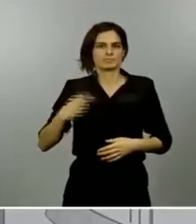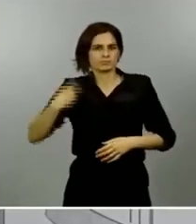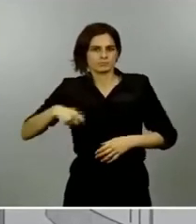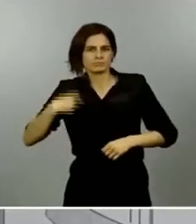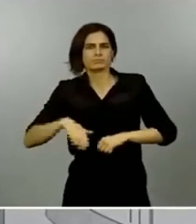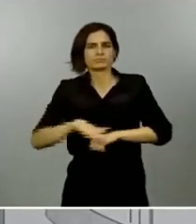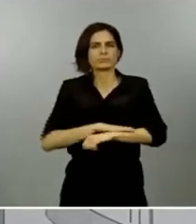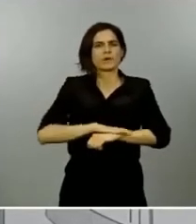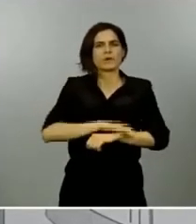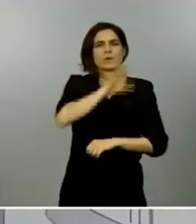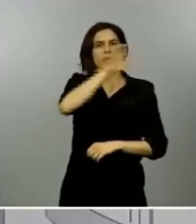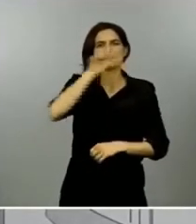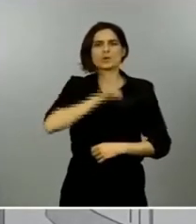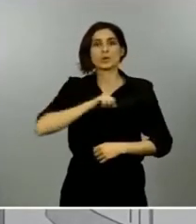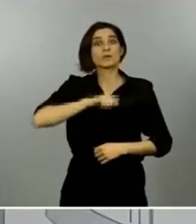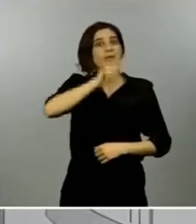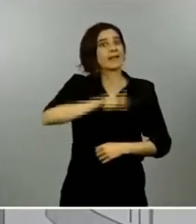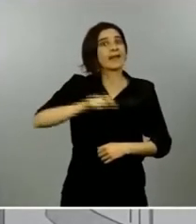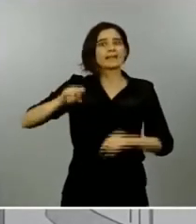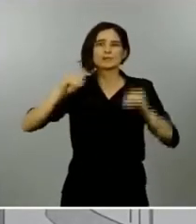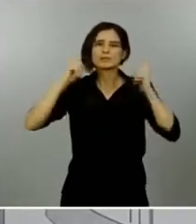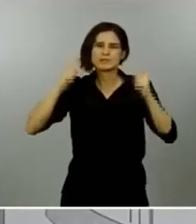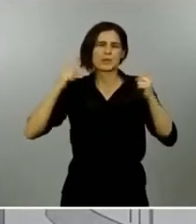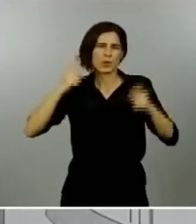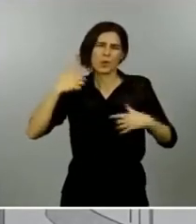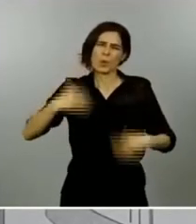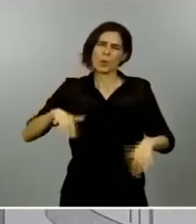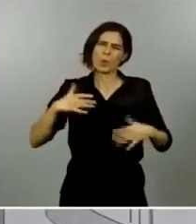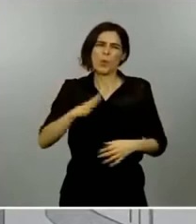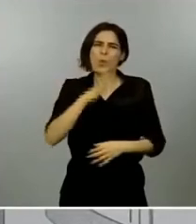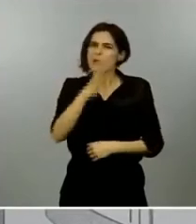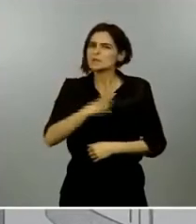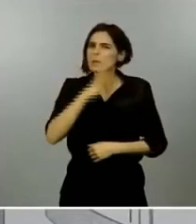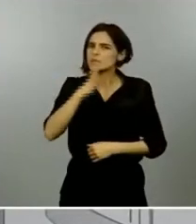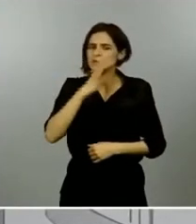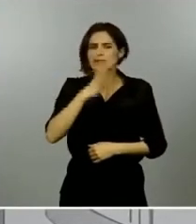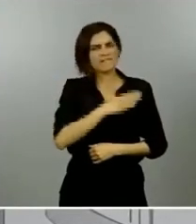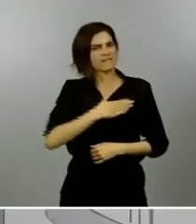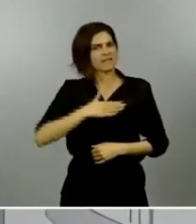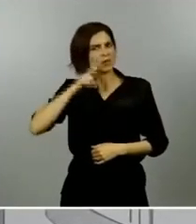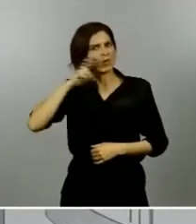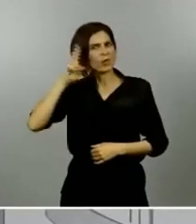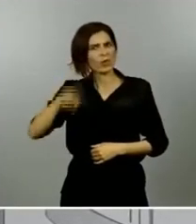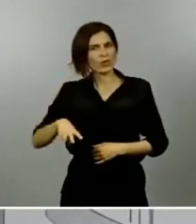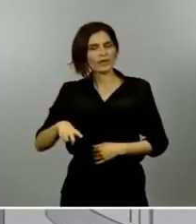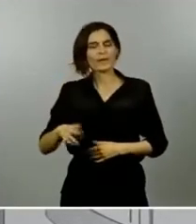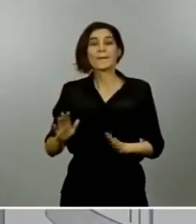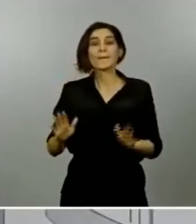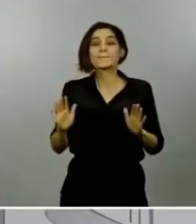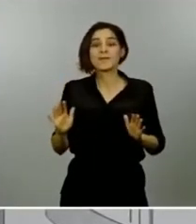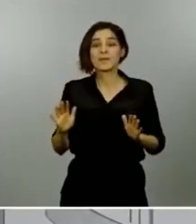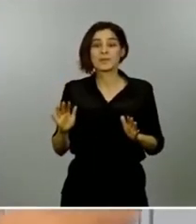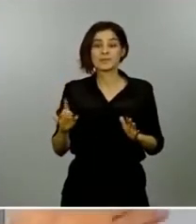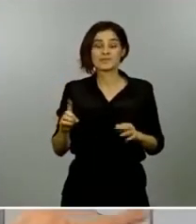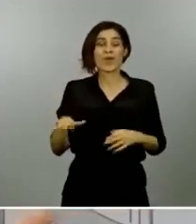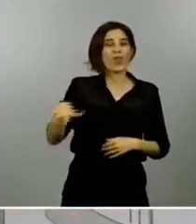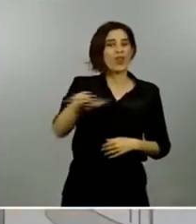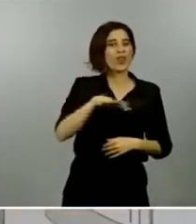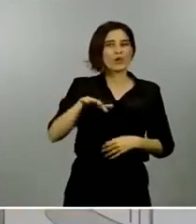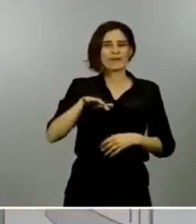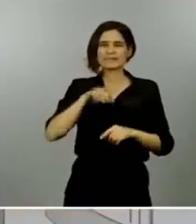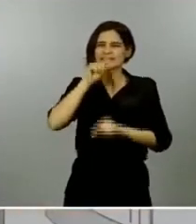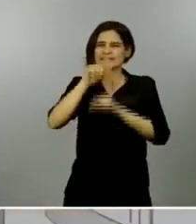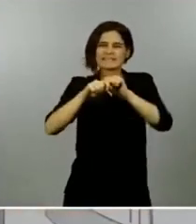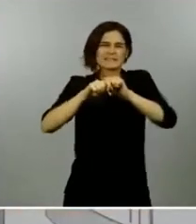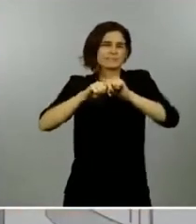esos territorios. Y me gustaría reivindicarlo. Pero en su mayoría son aquellas zonas donde el impacto de la epidemia fue más agudo a lo largo de estas